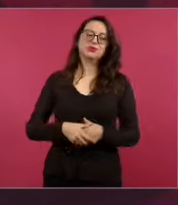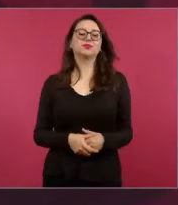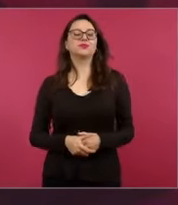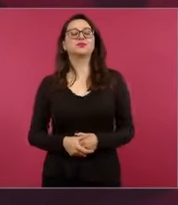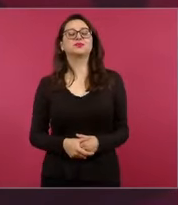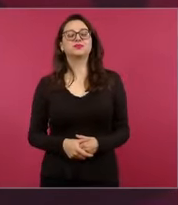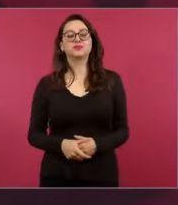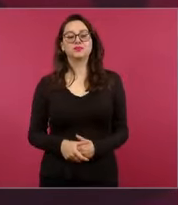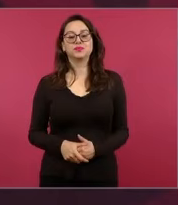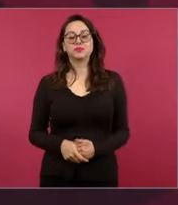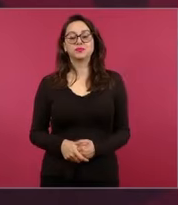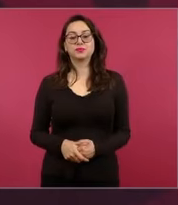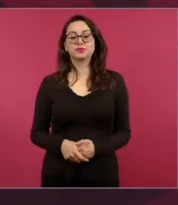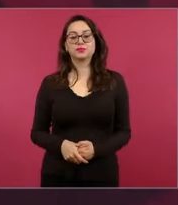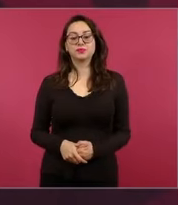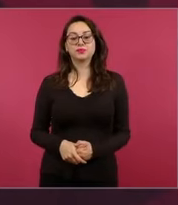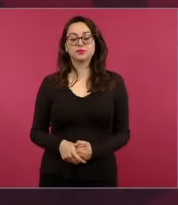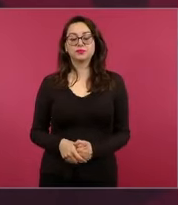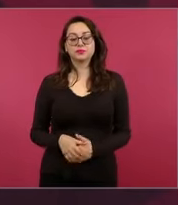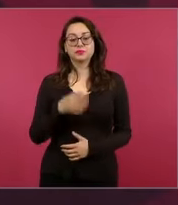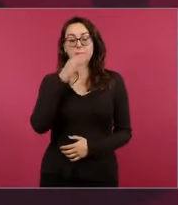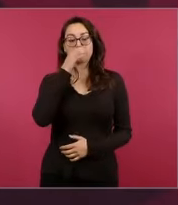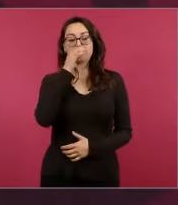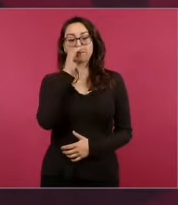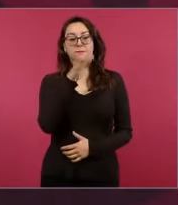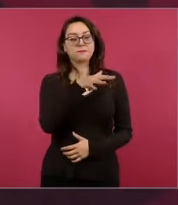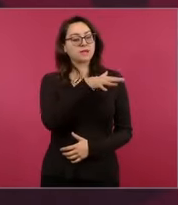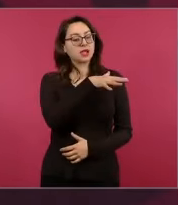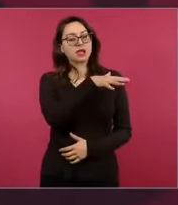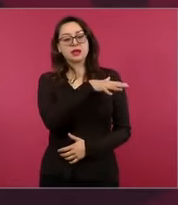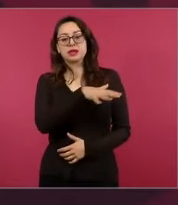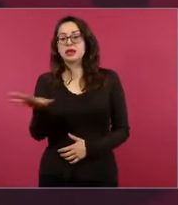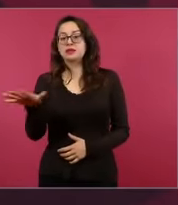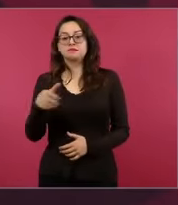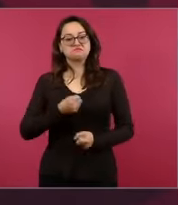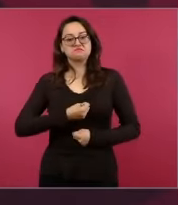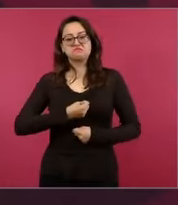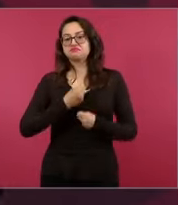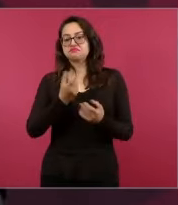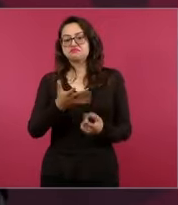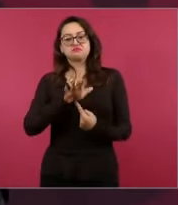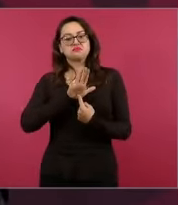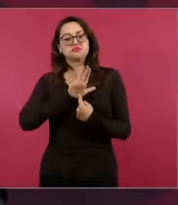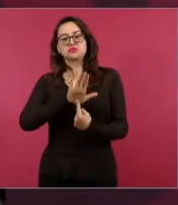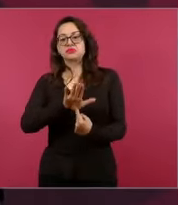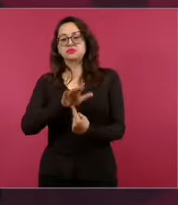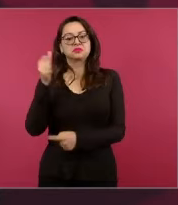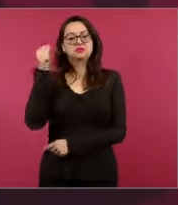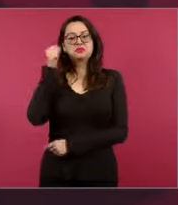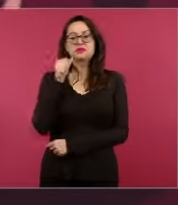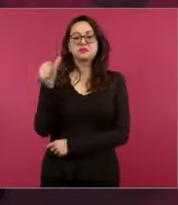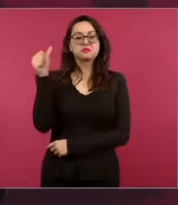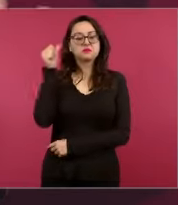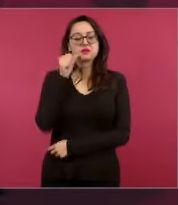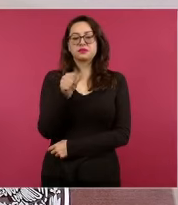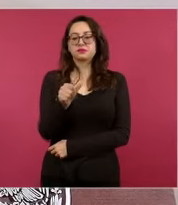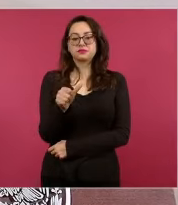En general, ya basta de